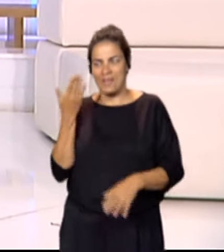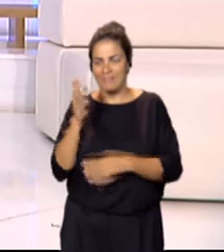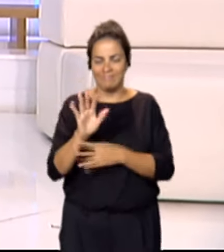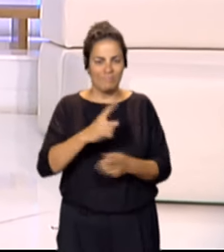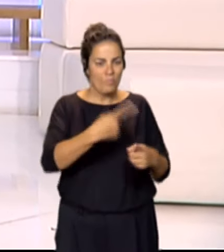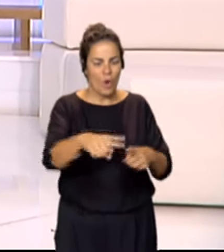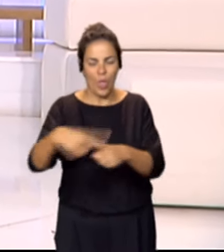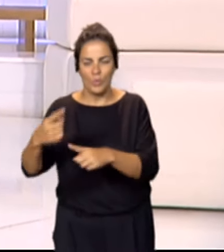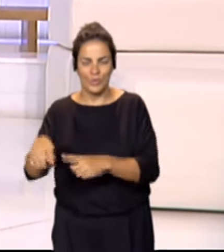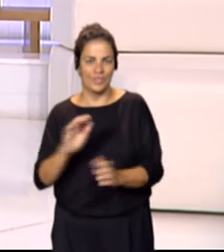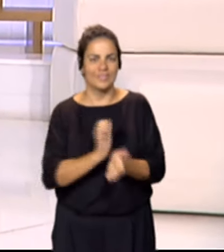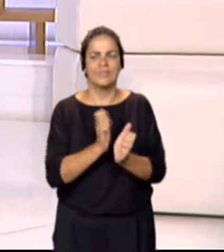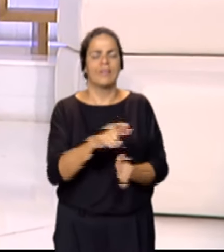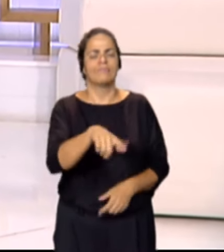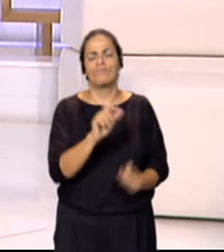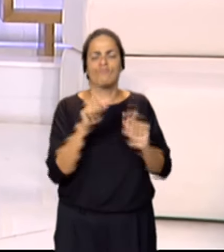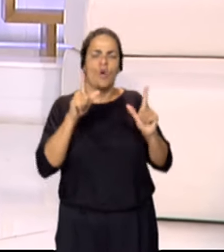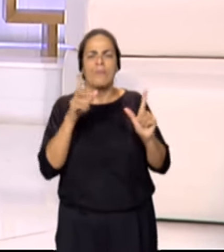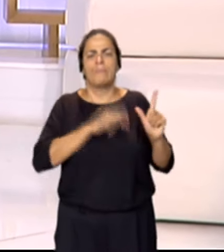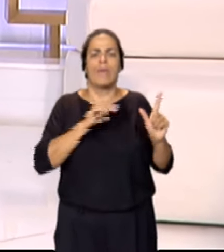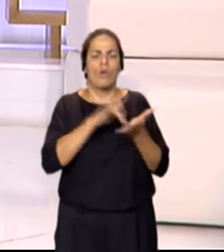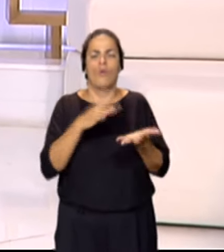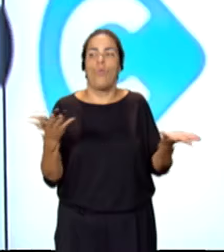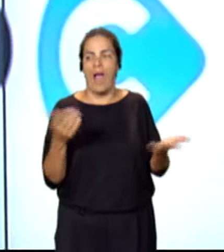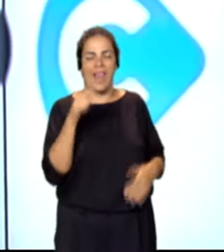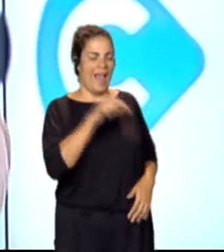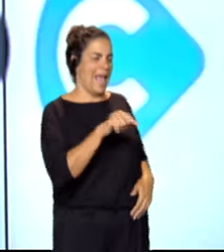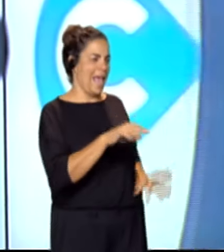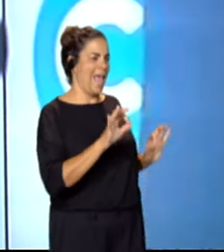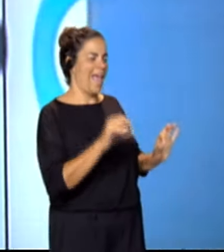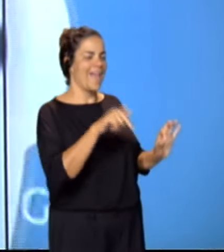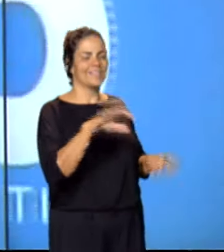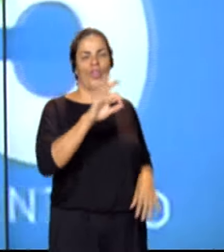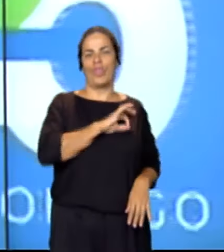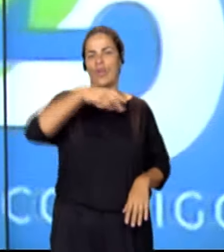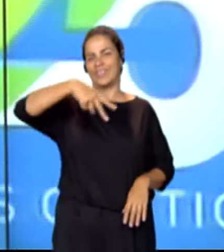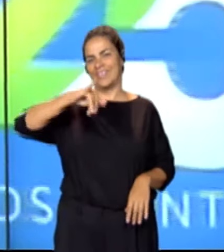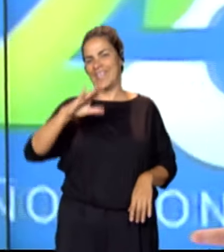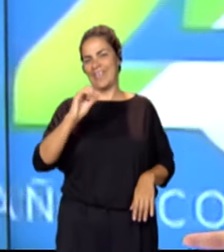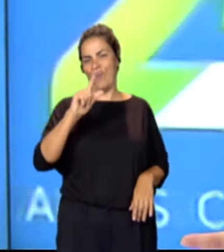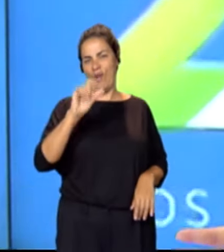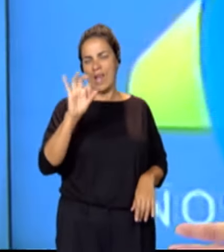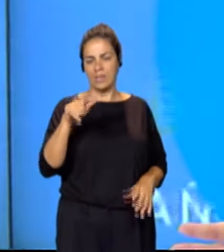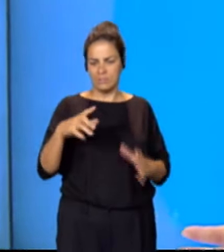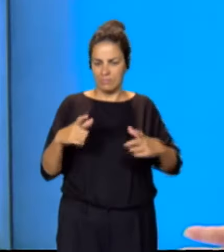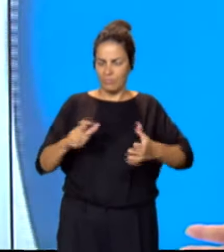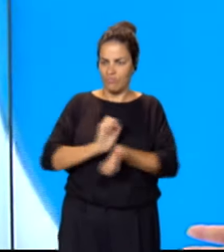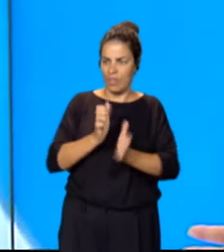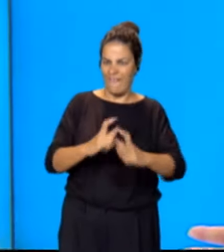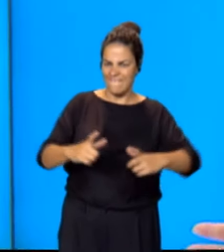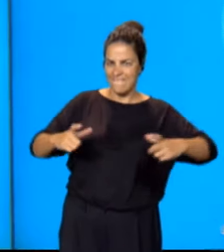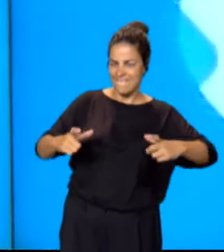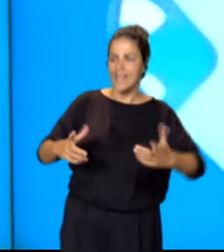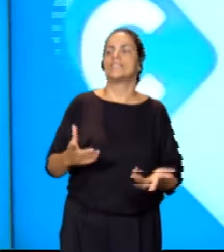de productos. ¿Cuál es el protagonista, el premiado? Este es el Don Nicolás. Es un grande, ¿eh? Gran